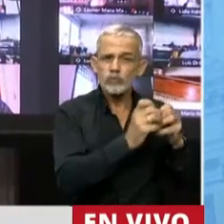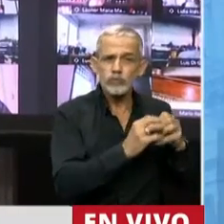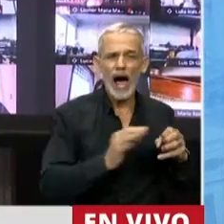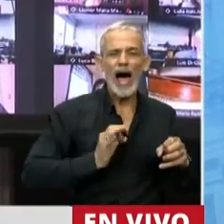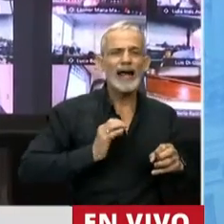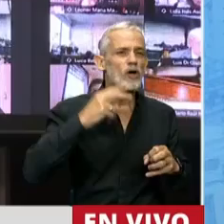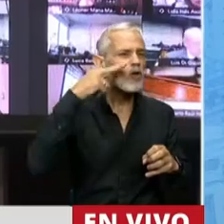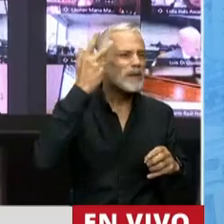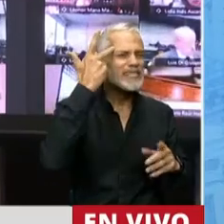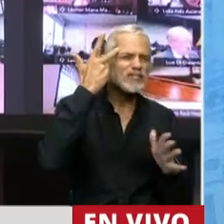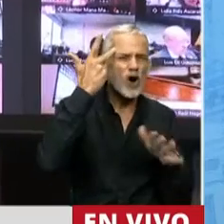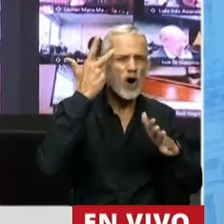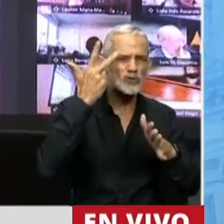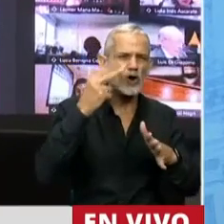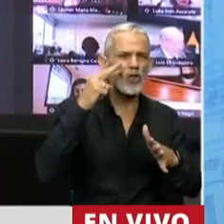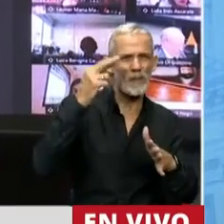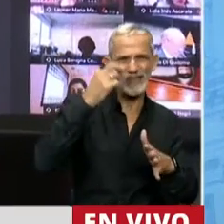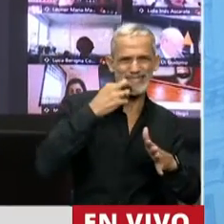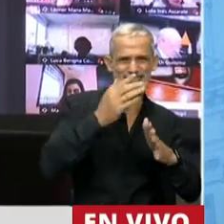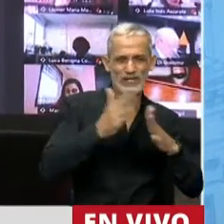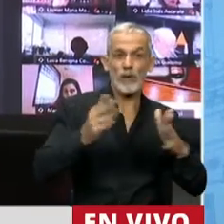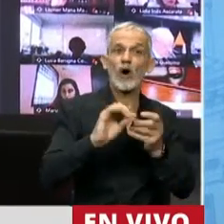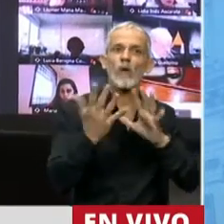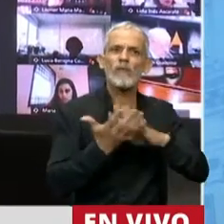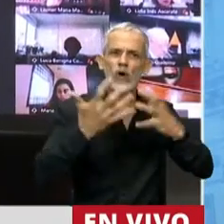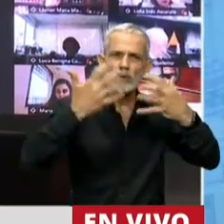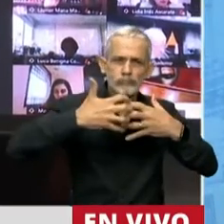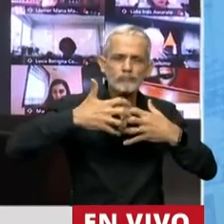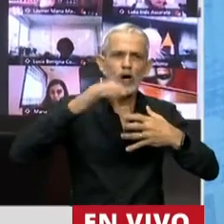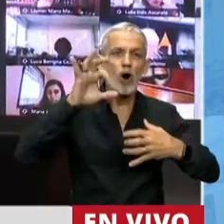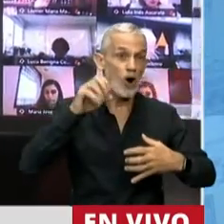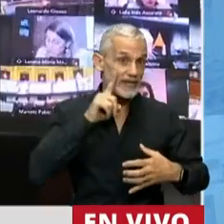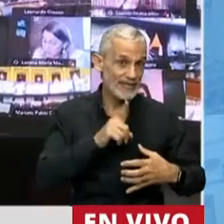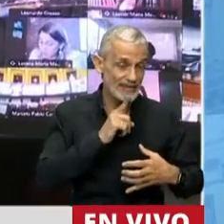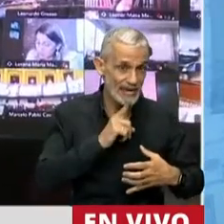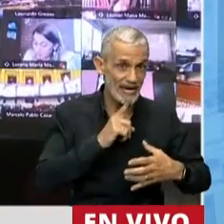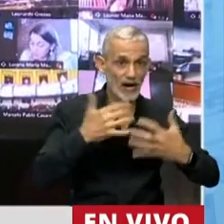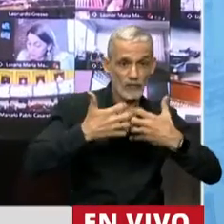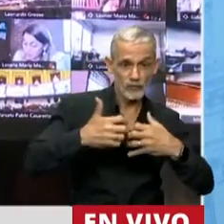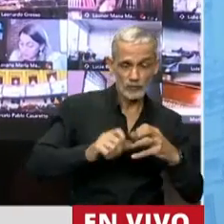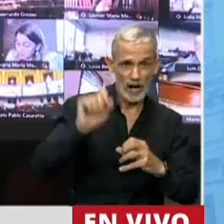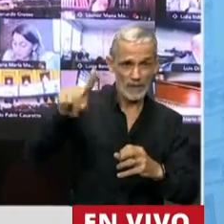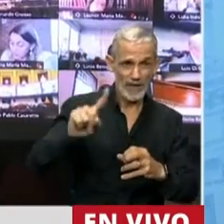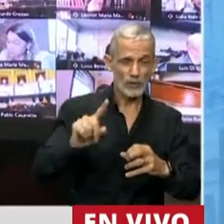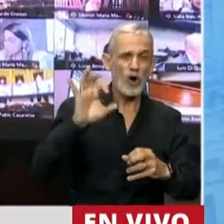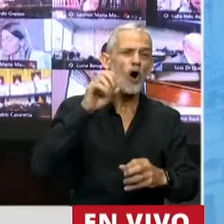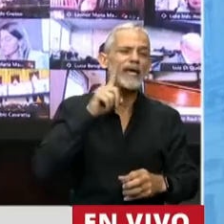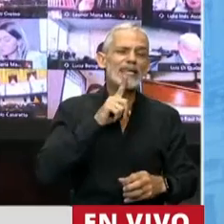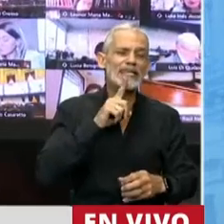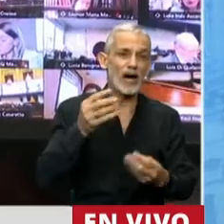2018-2019. El funcionamiento de la Organización Internacional del Trabajo, presidente, como todos